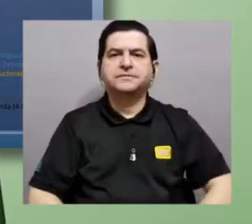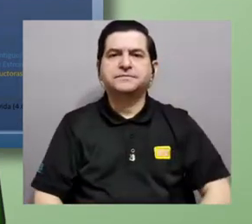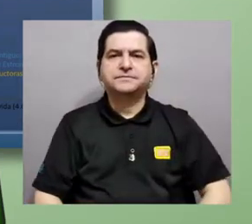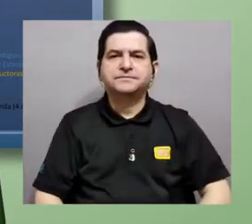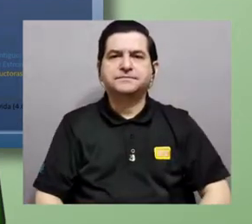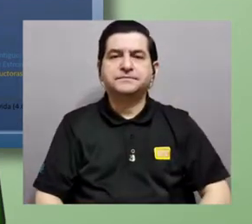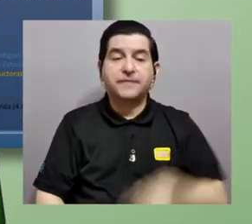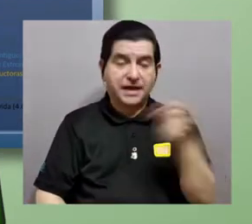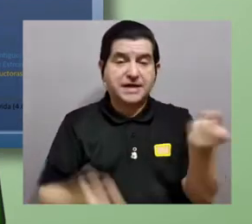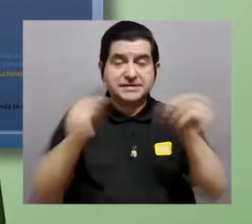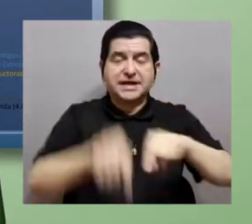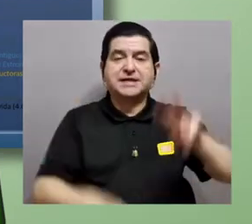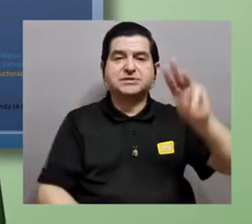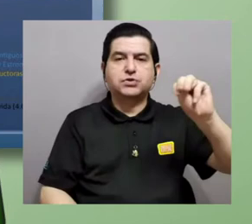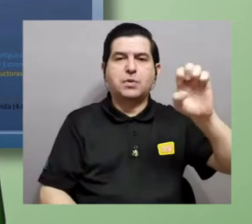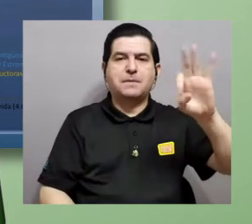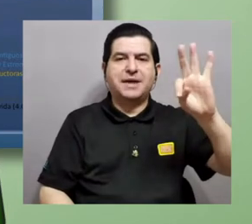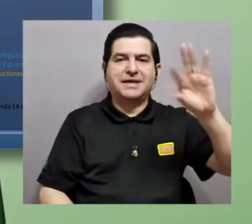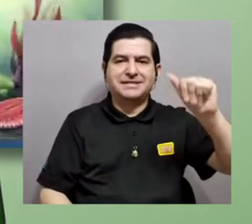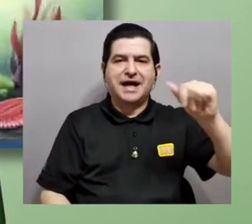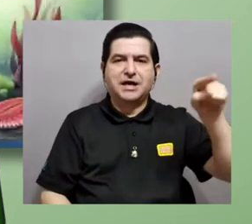los metasodos.